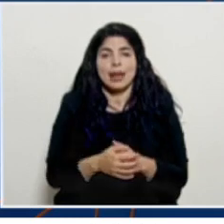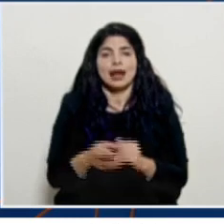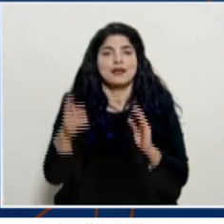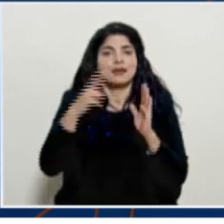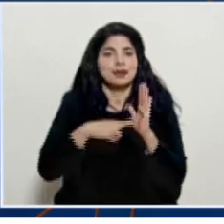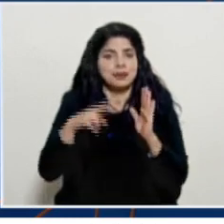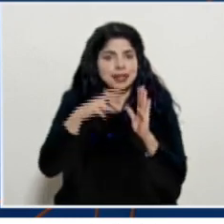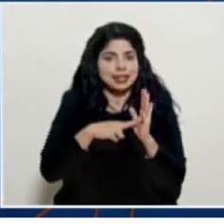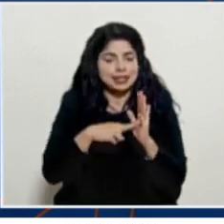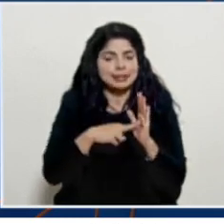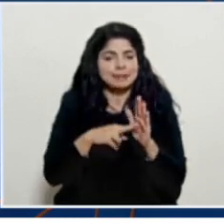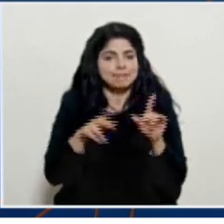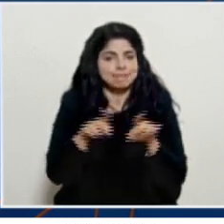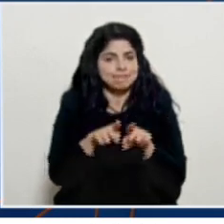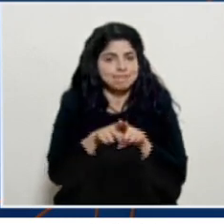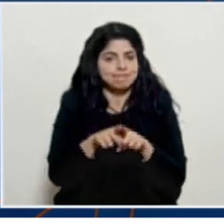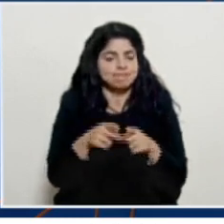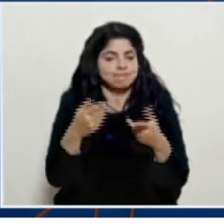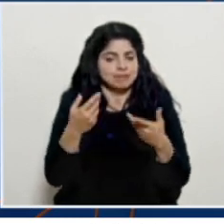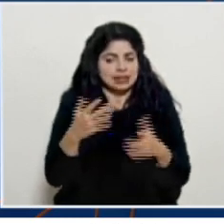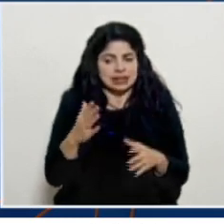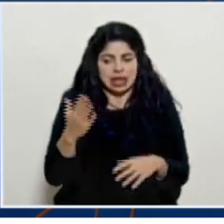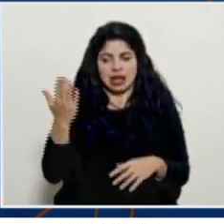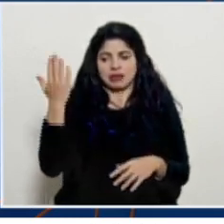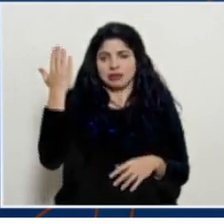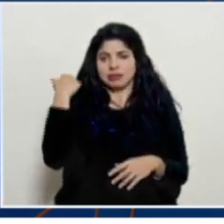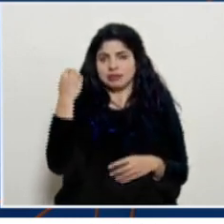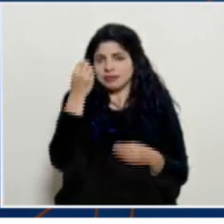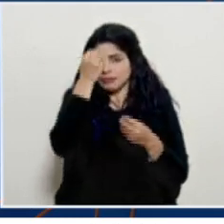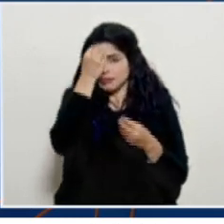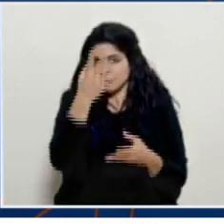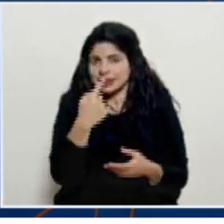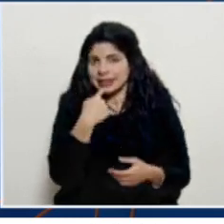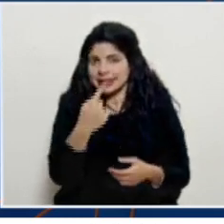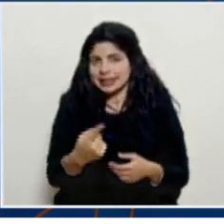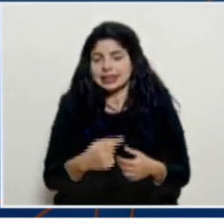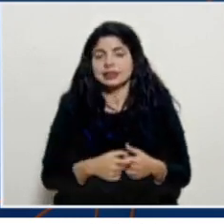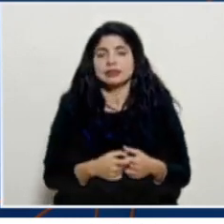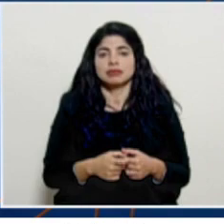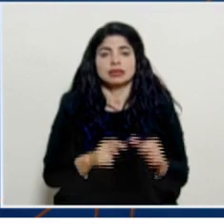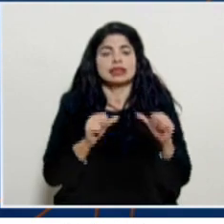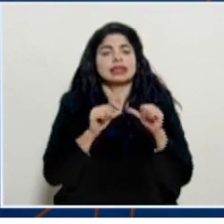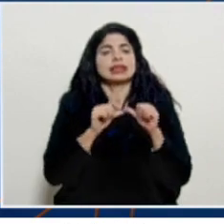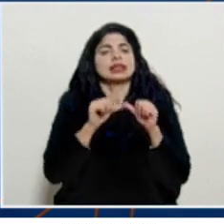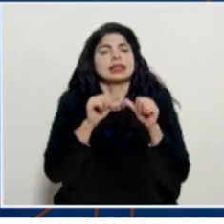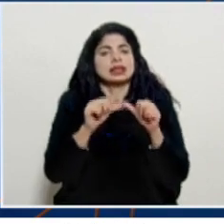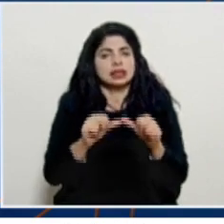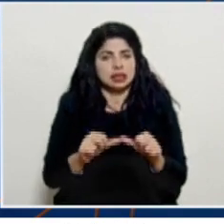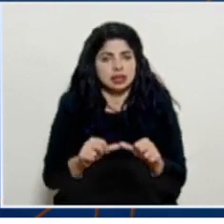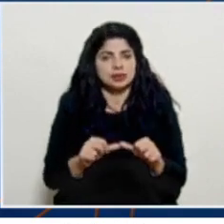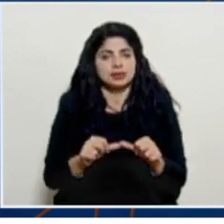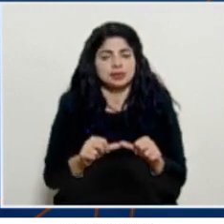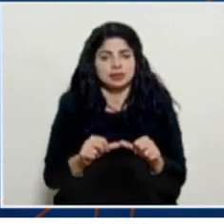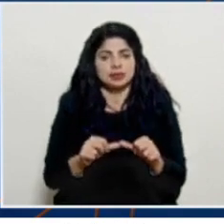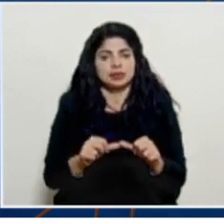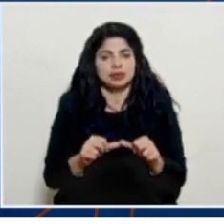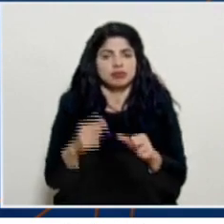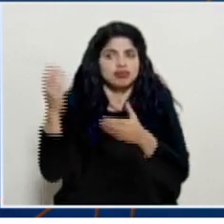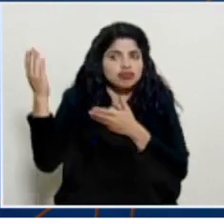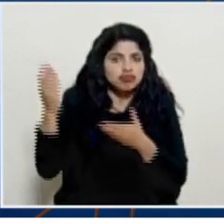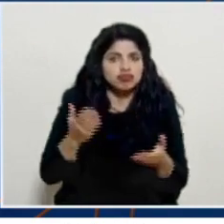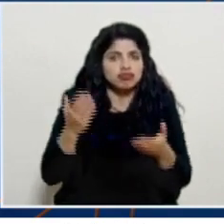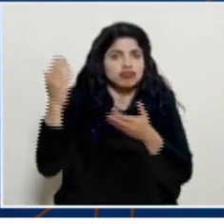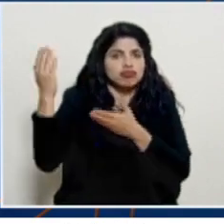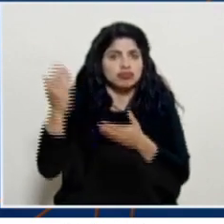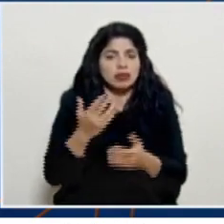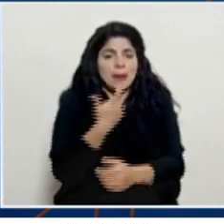reiterar también lo que ya hemos venido mencionando se mantiene la llegada de las